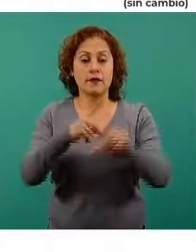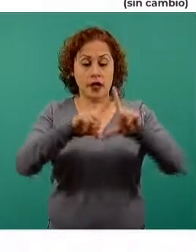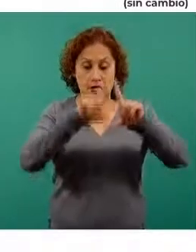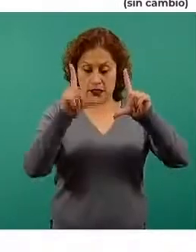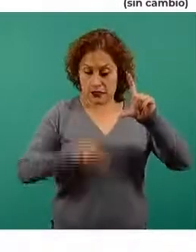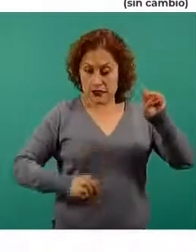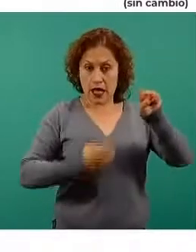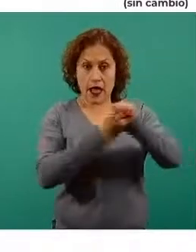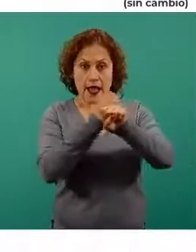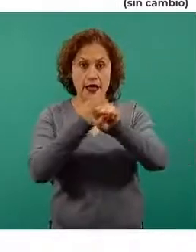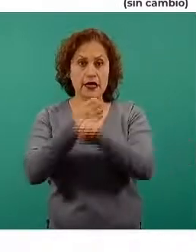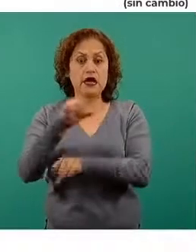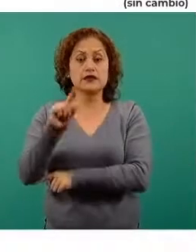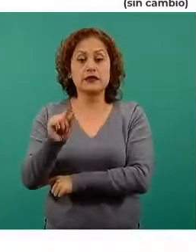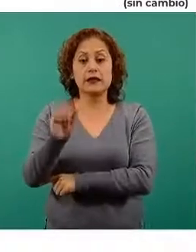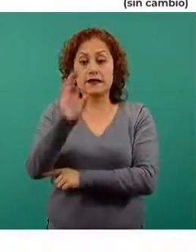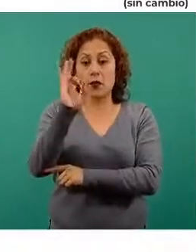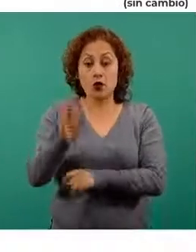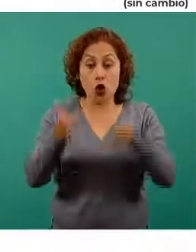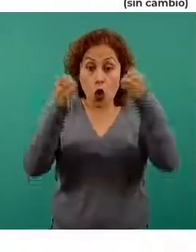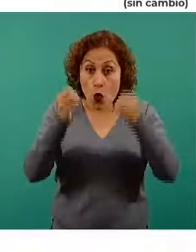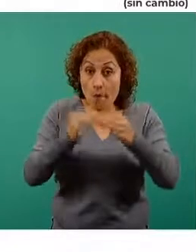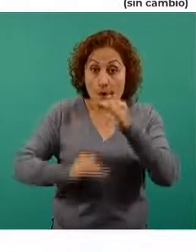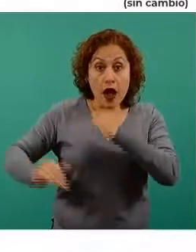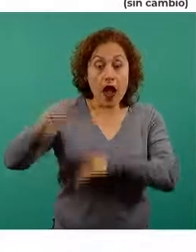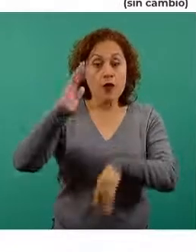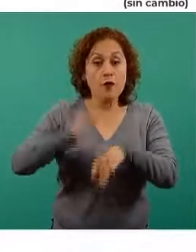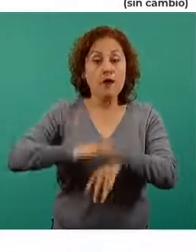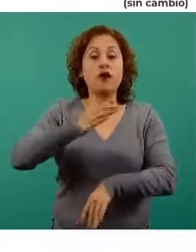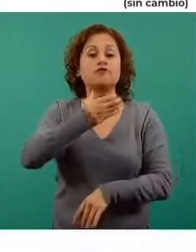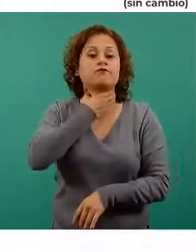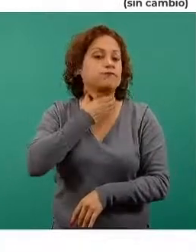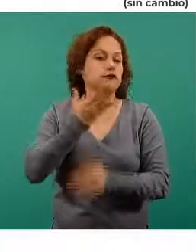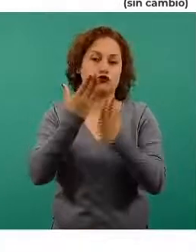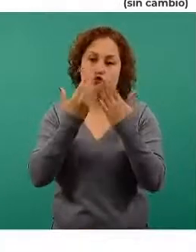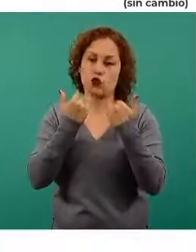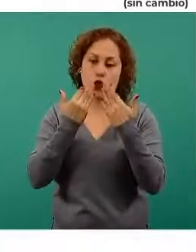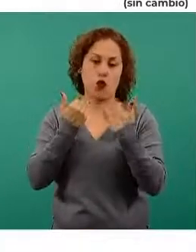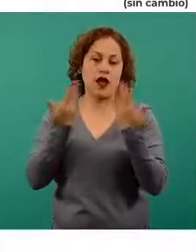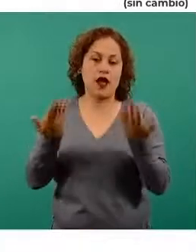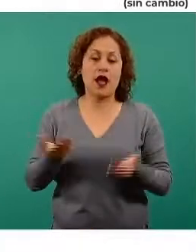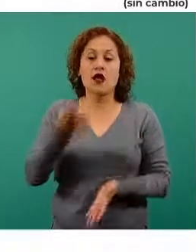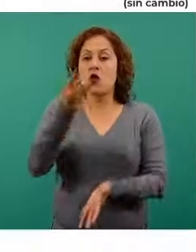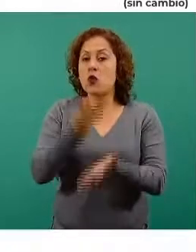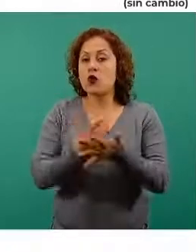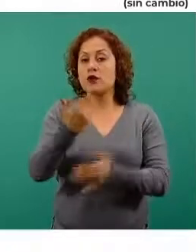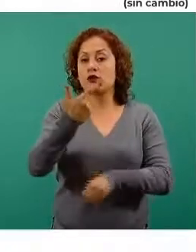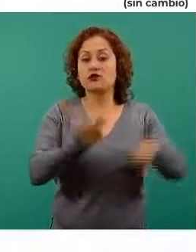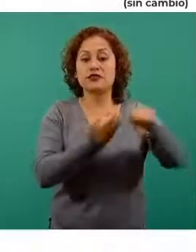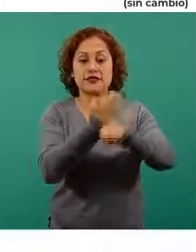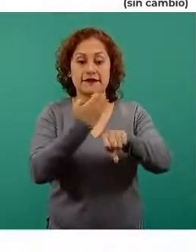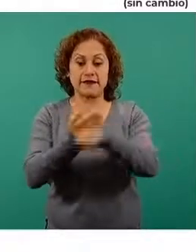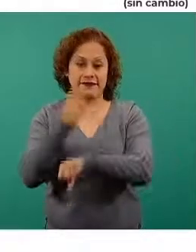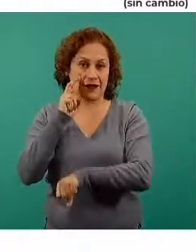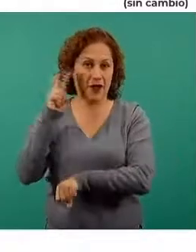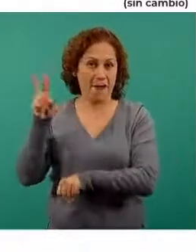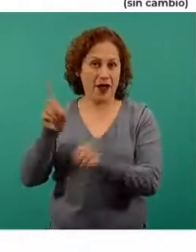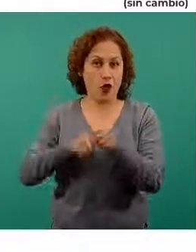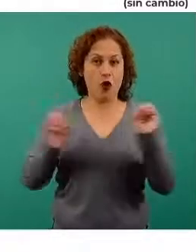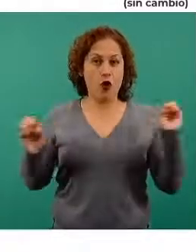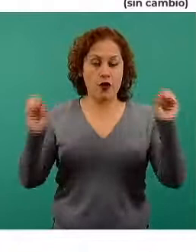del 70 por ciento de ocupación, ni en ocupación entre el 50 y el 69. Tenemos siete entidades federativas en este color más oscuro,